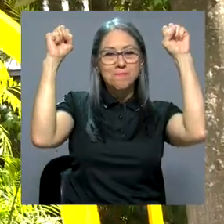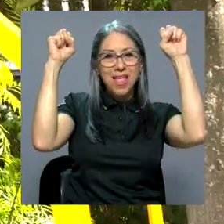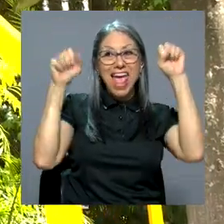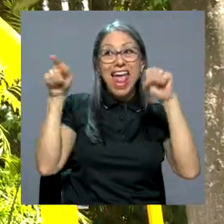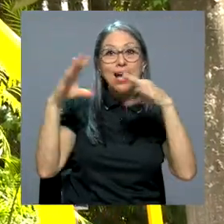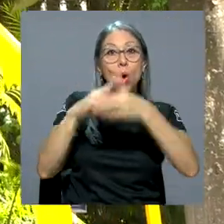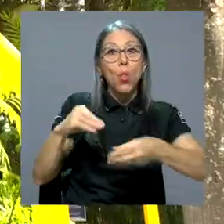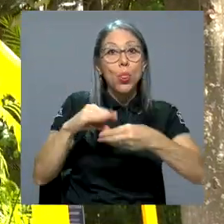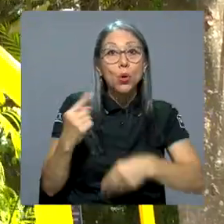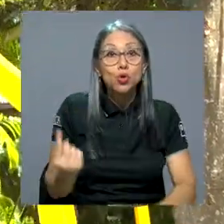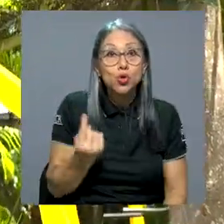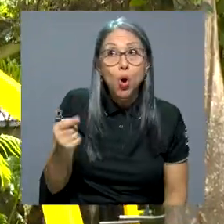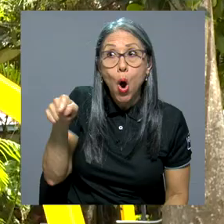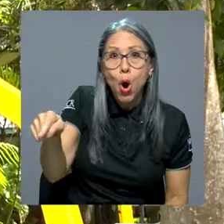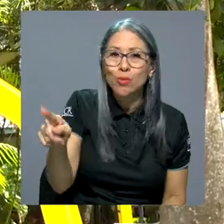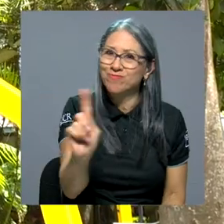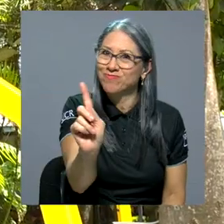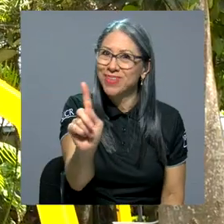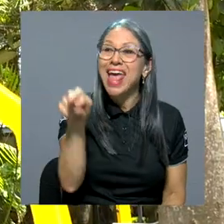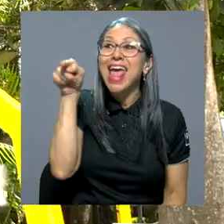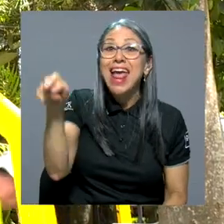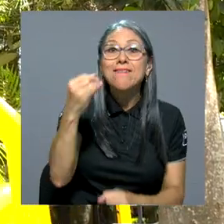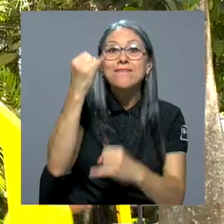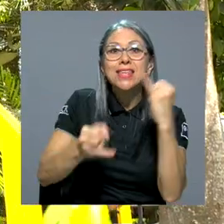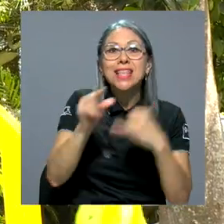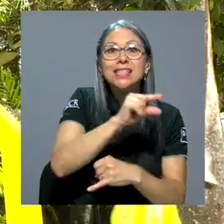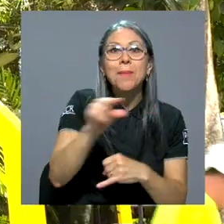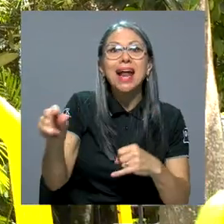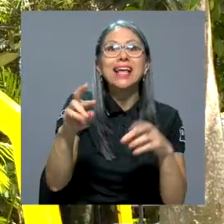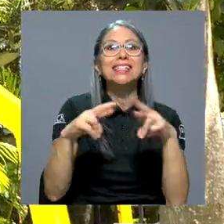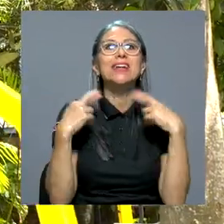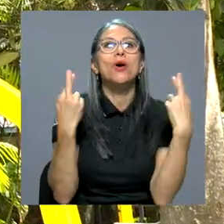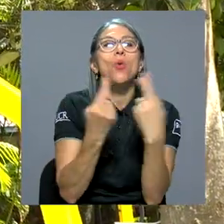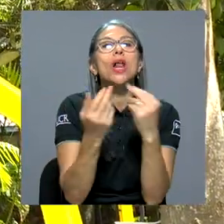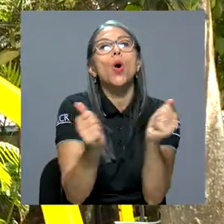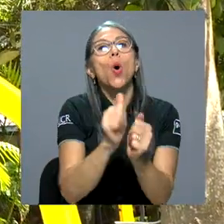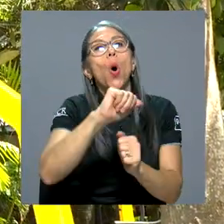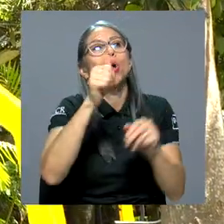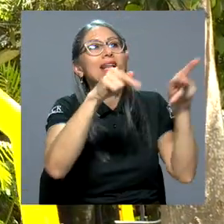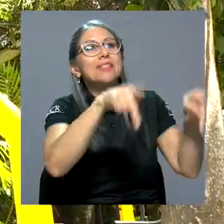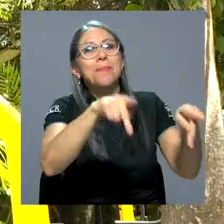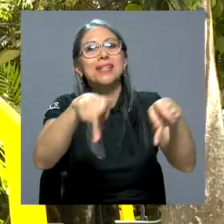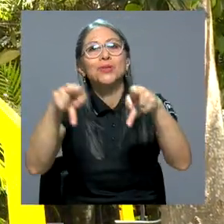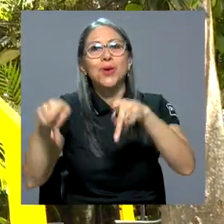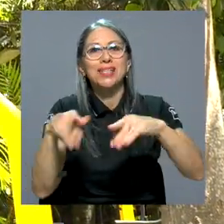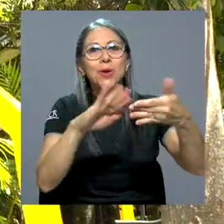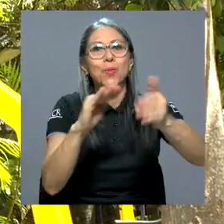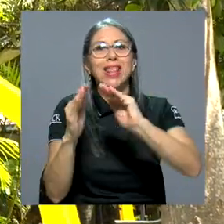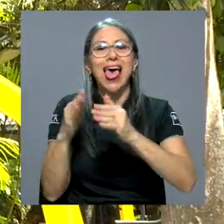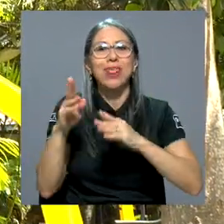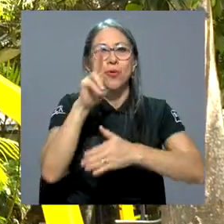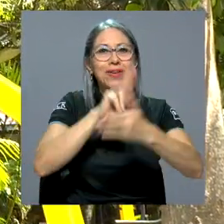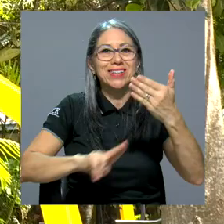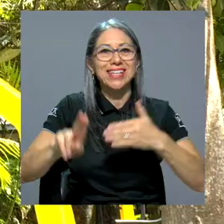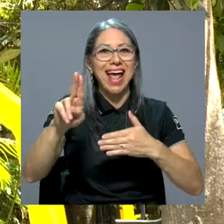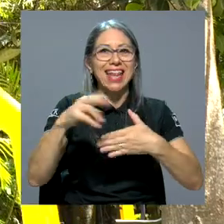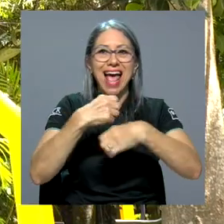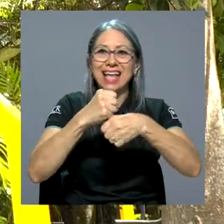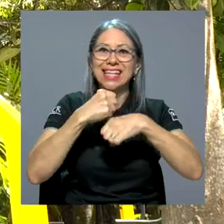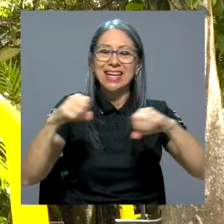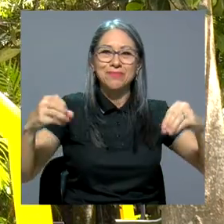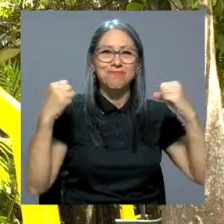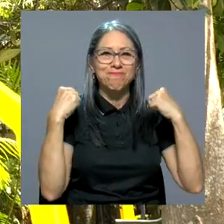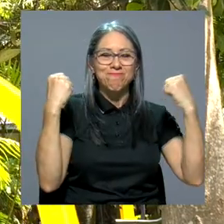contó que no lo hace solo. Los fines de semana se reúne con otras personas de la comunidad universitaria para realizar